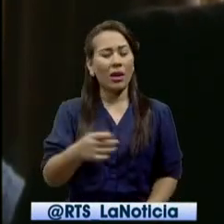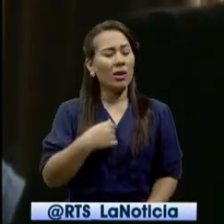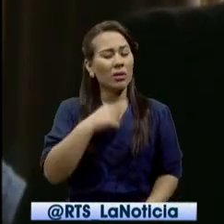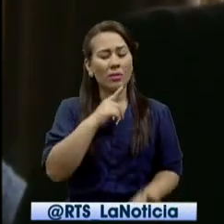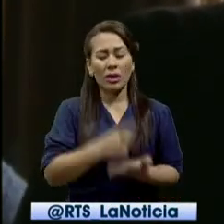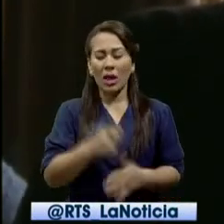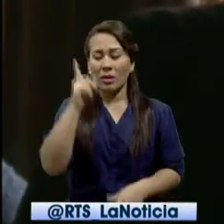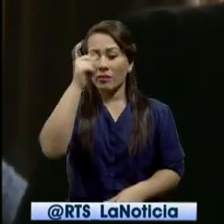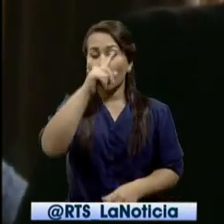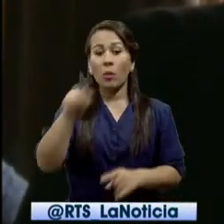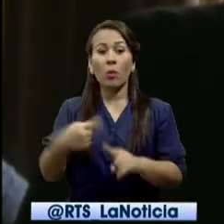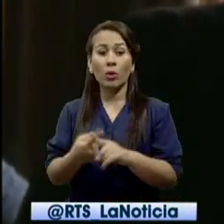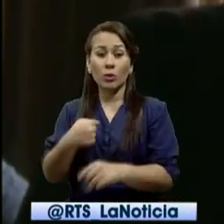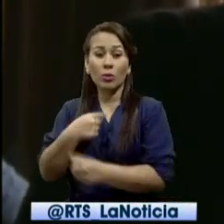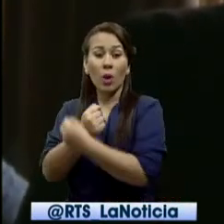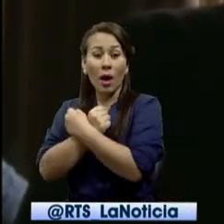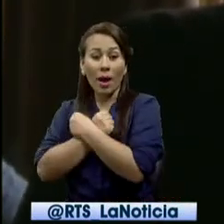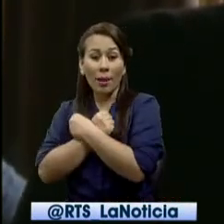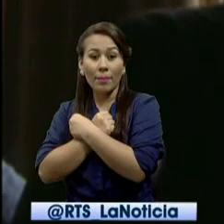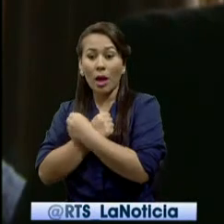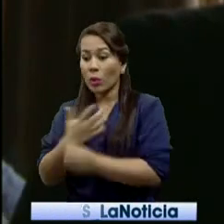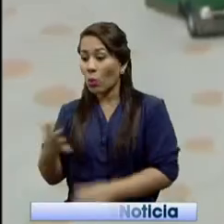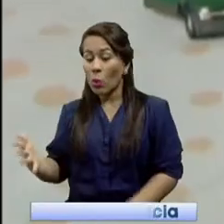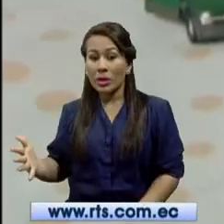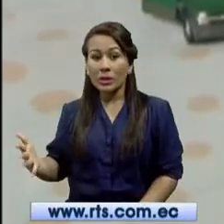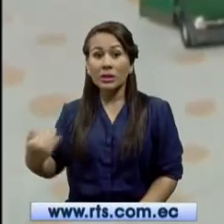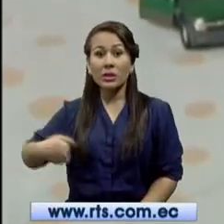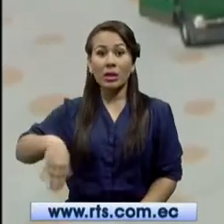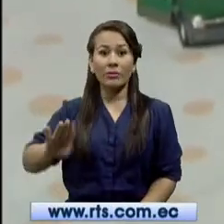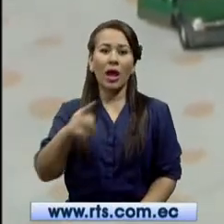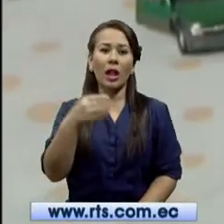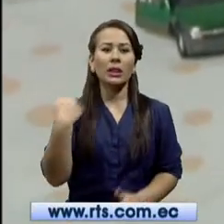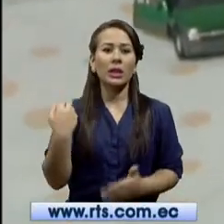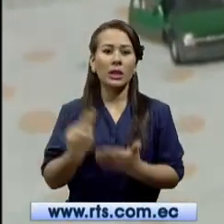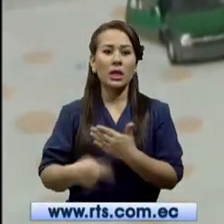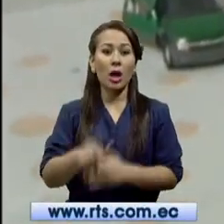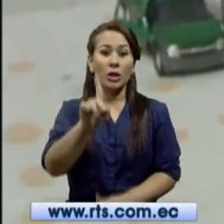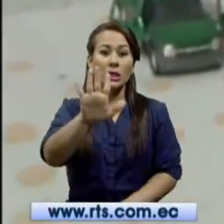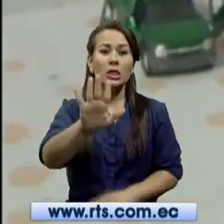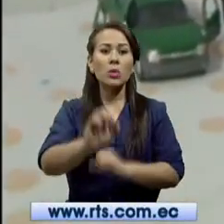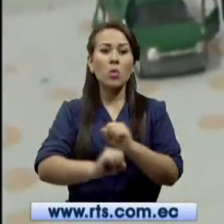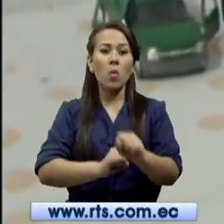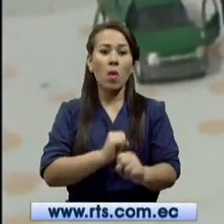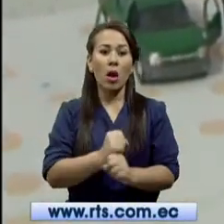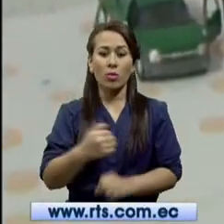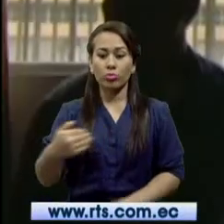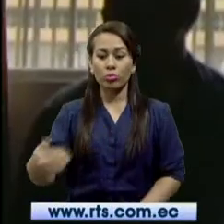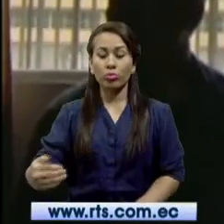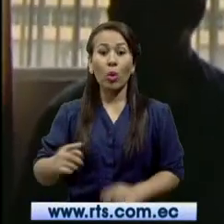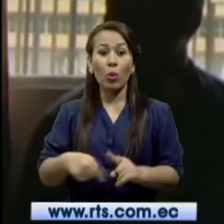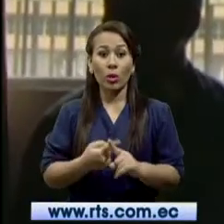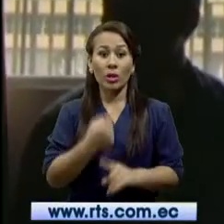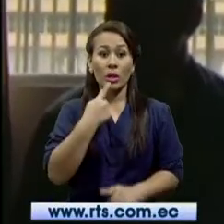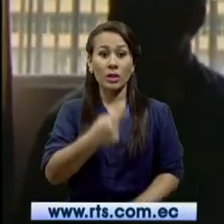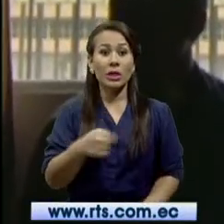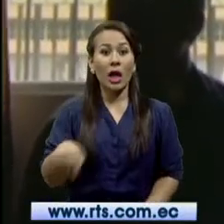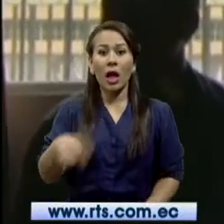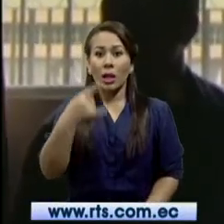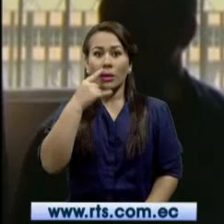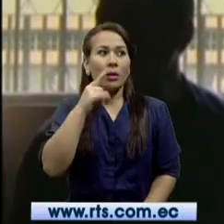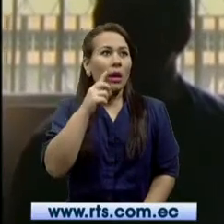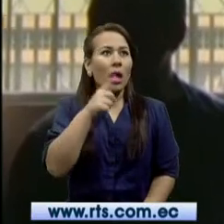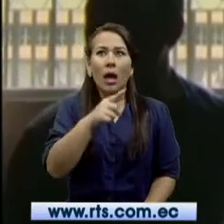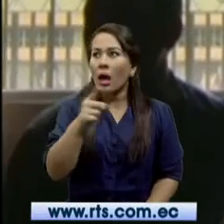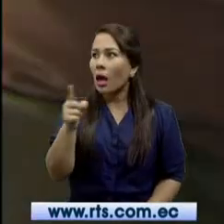sabes que alguien que tú amas no está a tu lado. Tienen un hijo de 5 añitos y se quiebra al contar que el pequeño se da cuenta